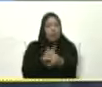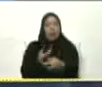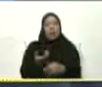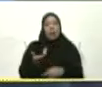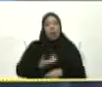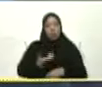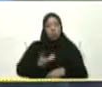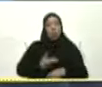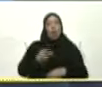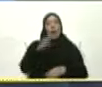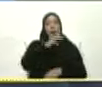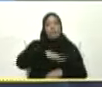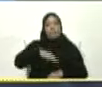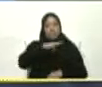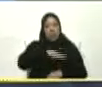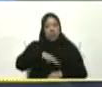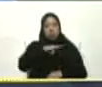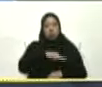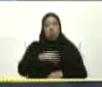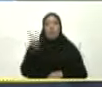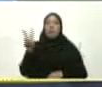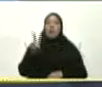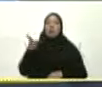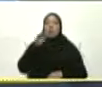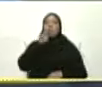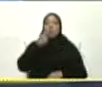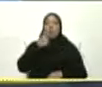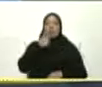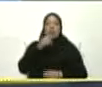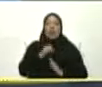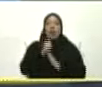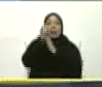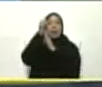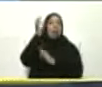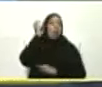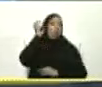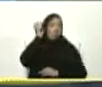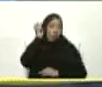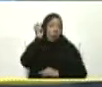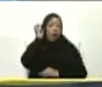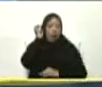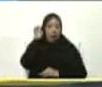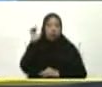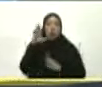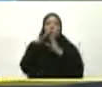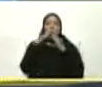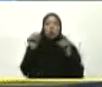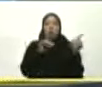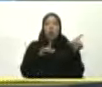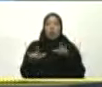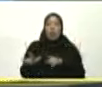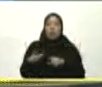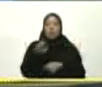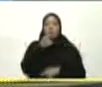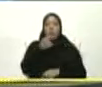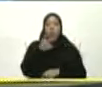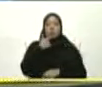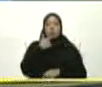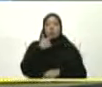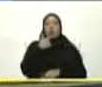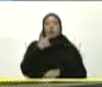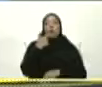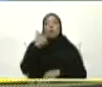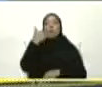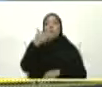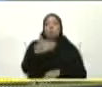Que ha sido Una aliada Presidente Incondicional Para poder Tener Todo Hemos ido Paso a